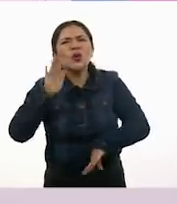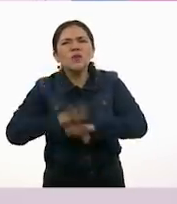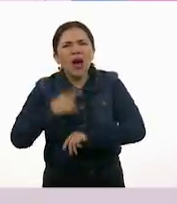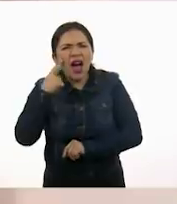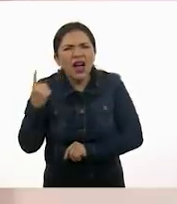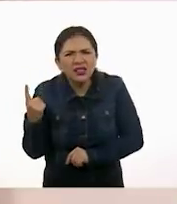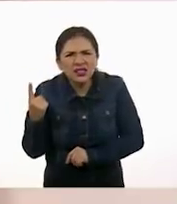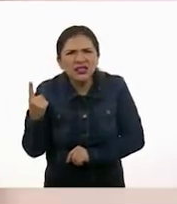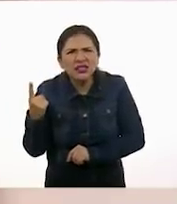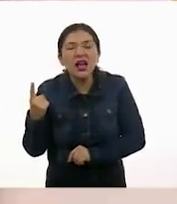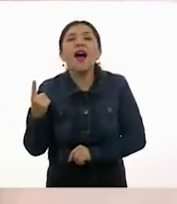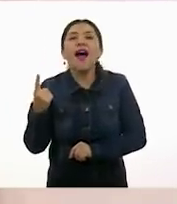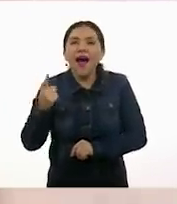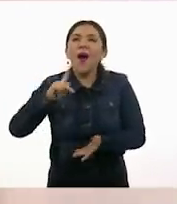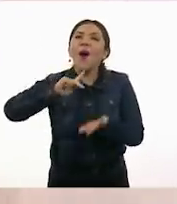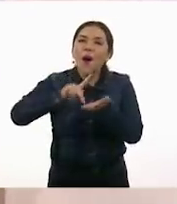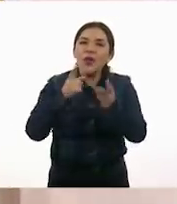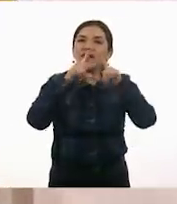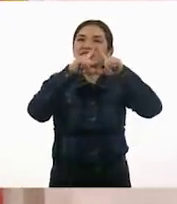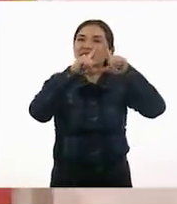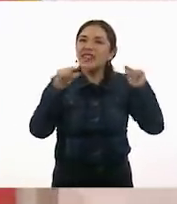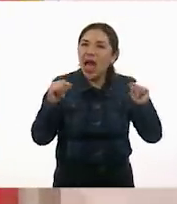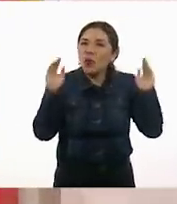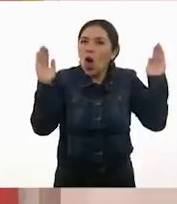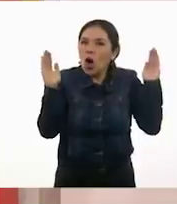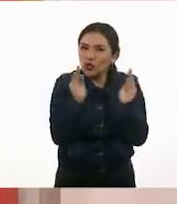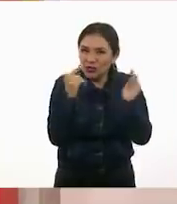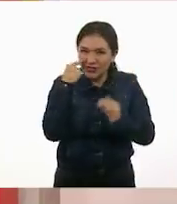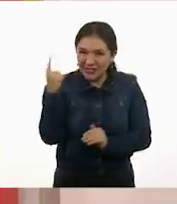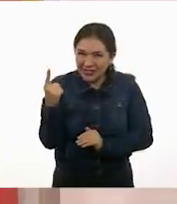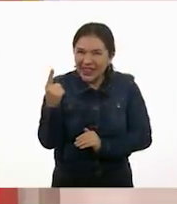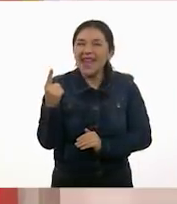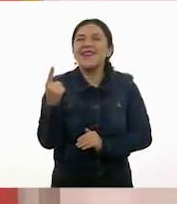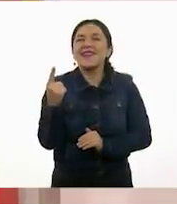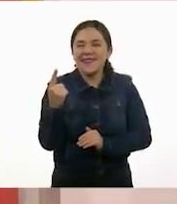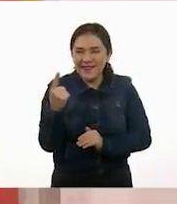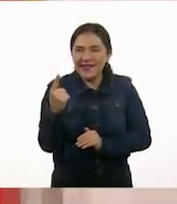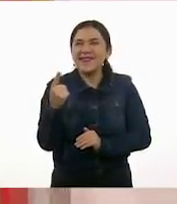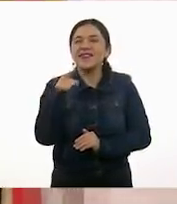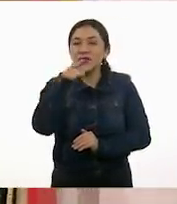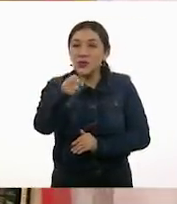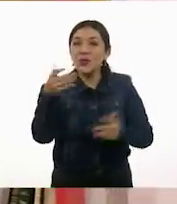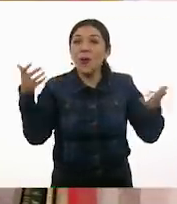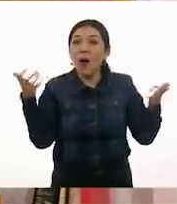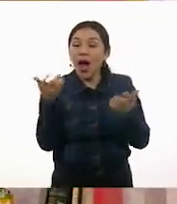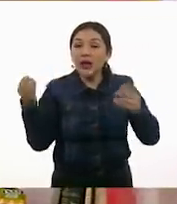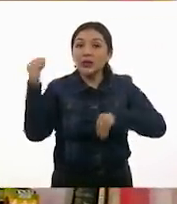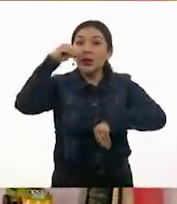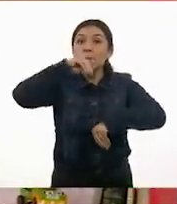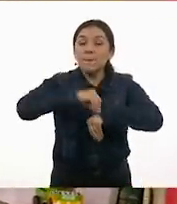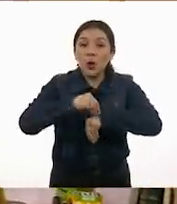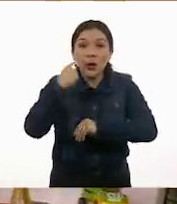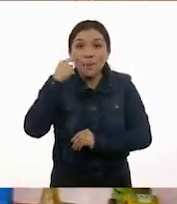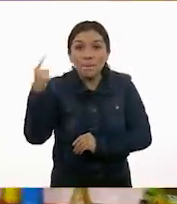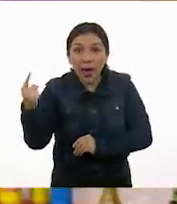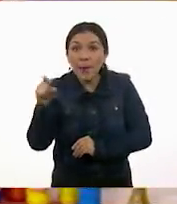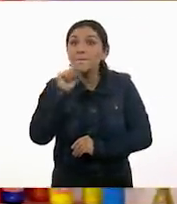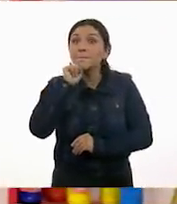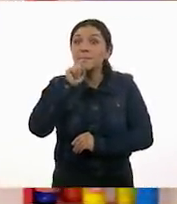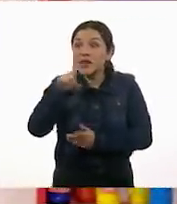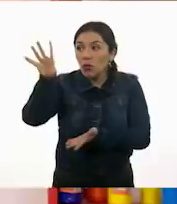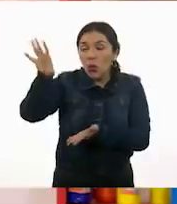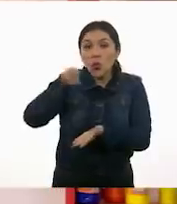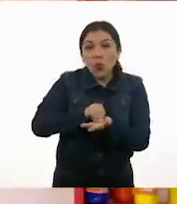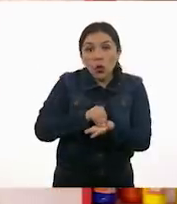triángulo. Significa que vamos a formar con esas figuras